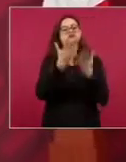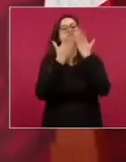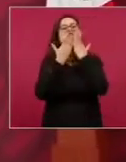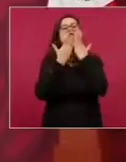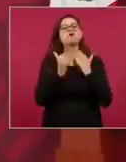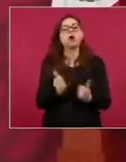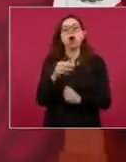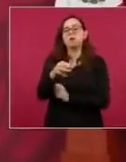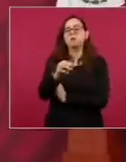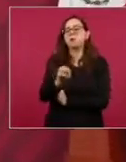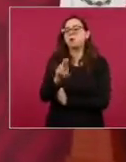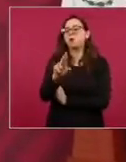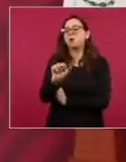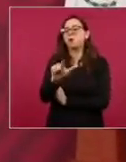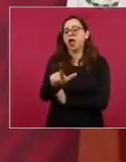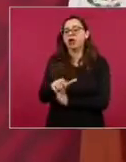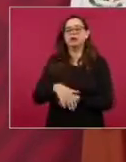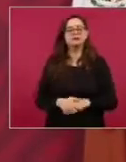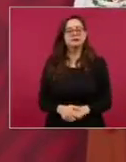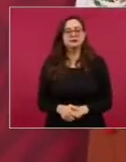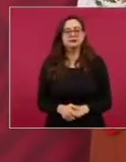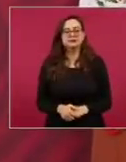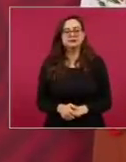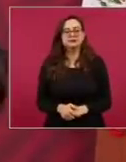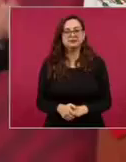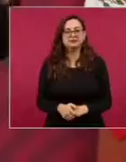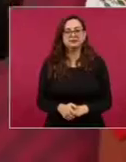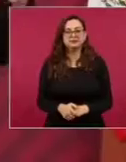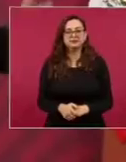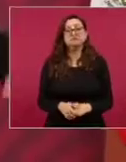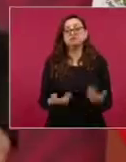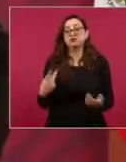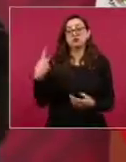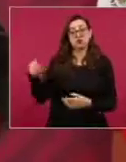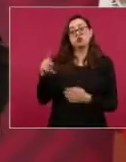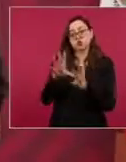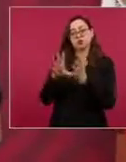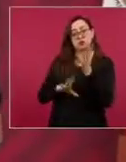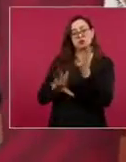está en la Constitución.